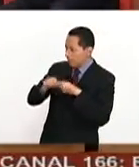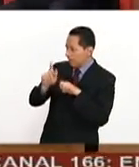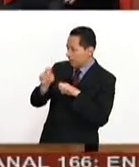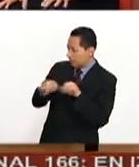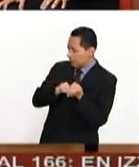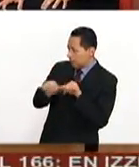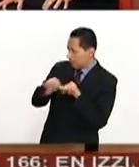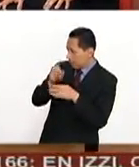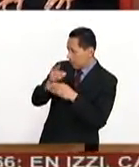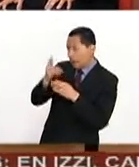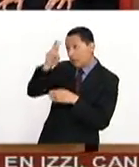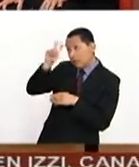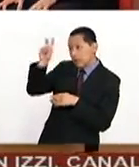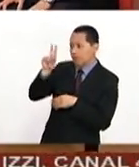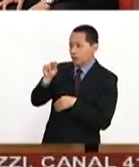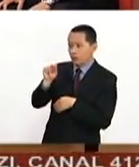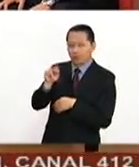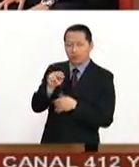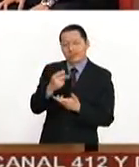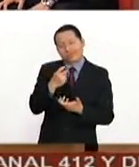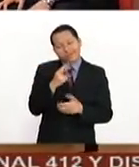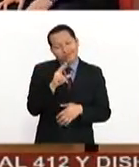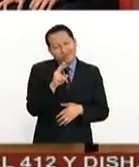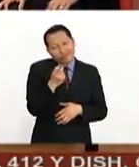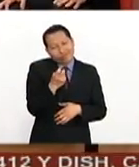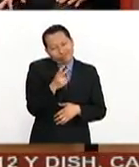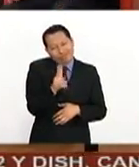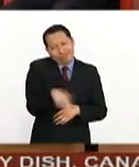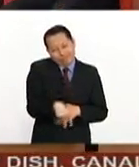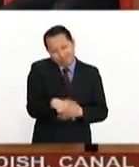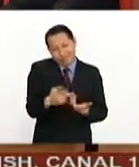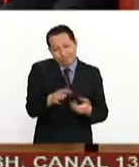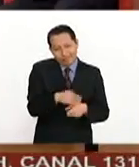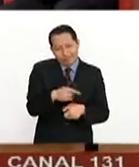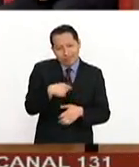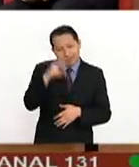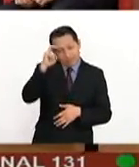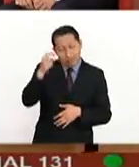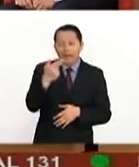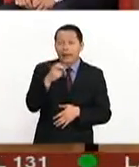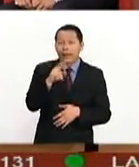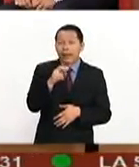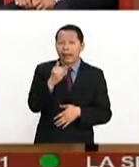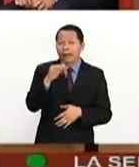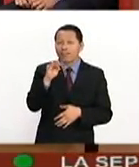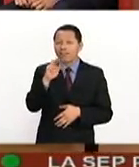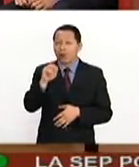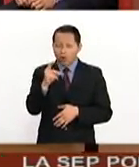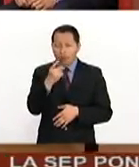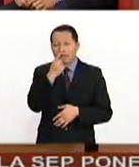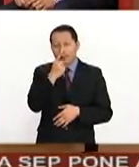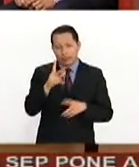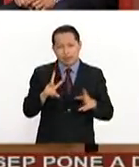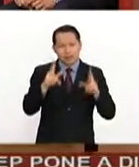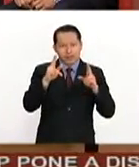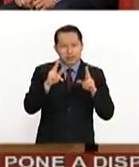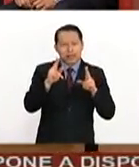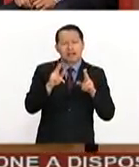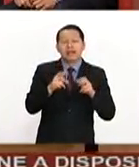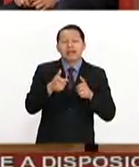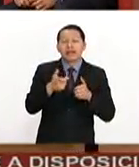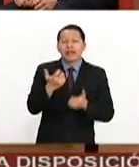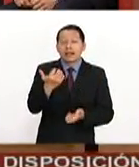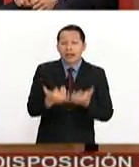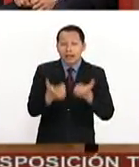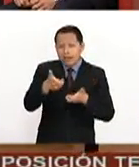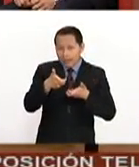solo inspiración. No es, no, no, bueno, de inspiración, digo, de Henry Ford, eso tiene una frase que dice que el camino al infierno